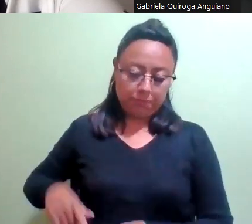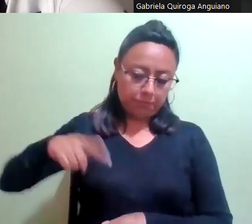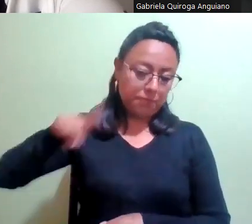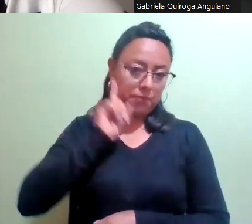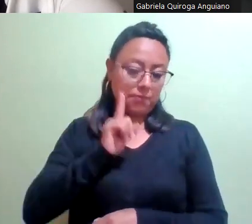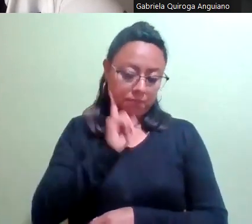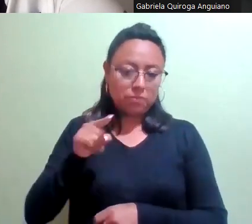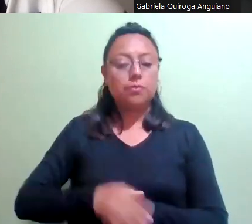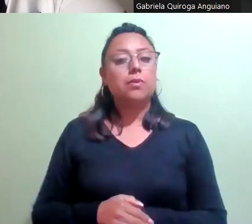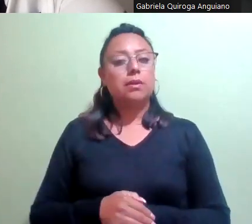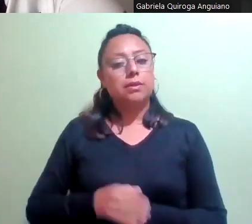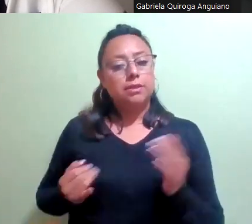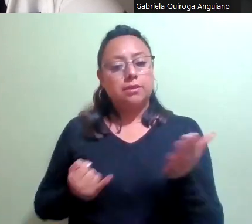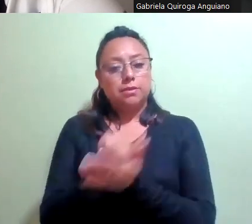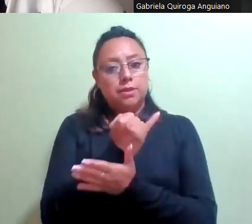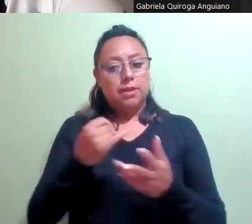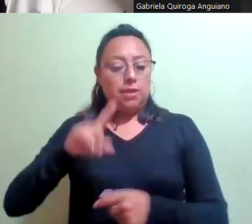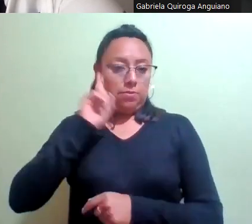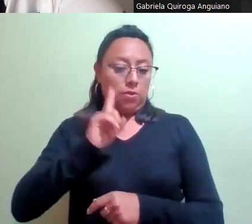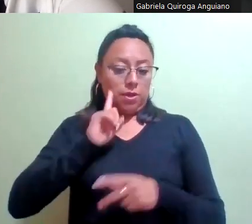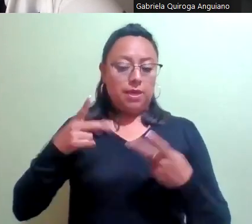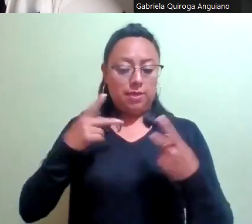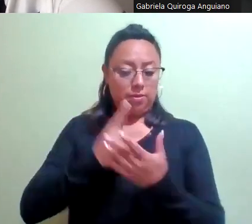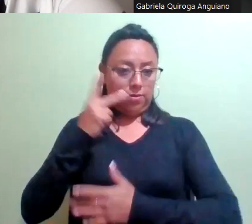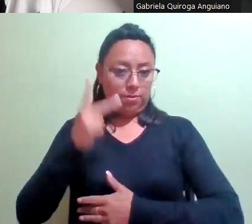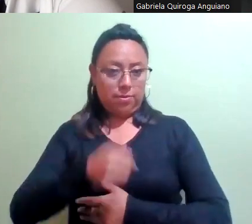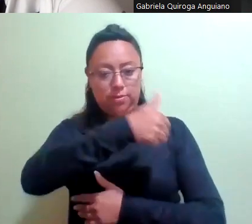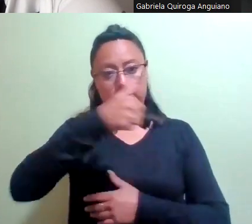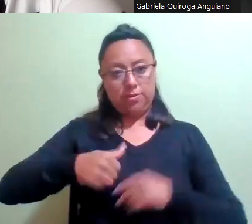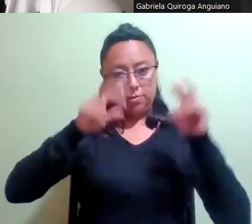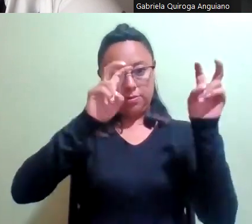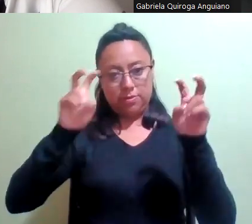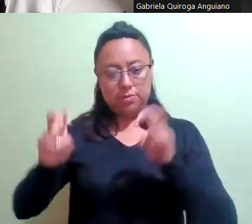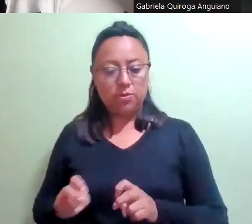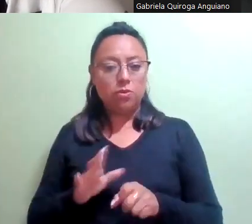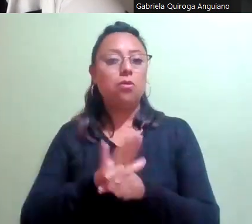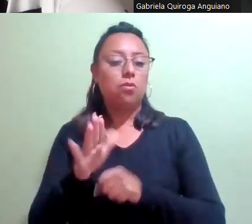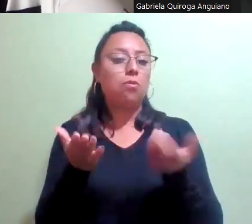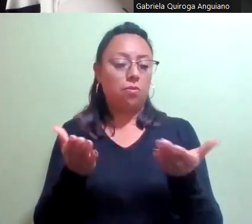merecedoras a recibir el reconocimiento en cada una de las categorías son las siguientes.